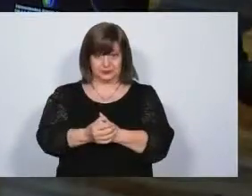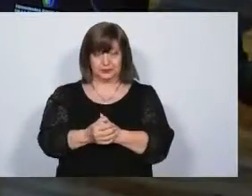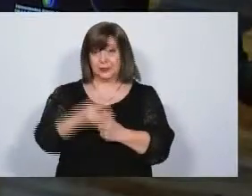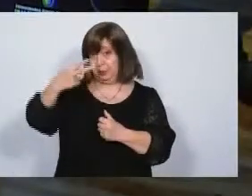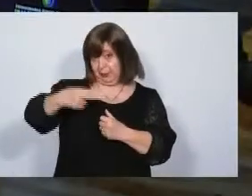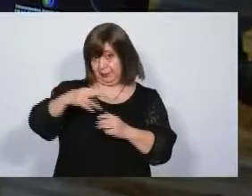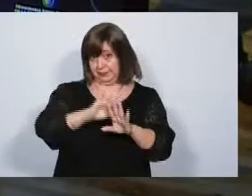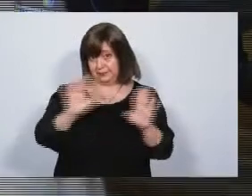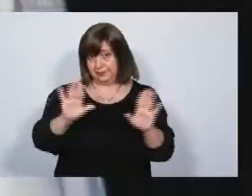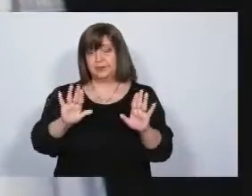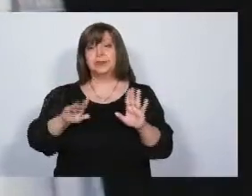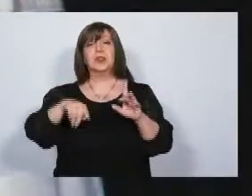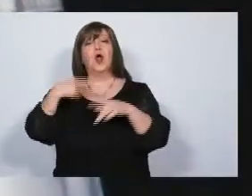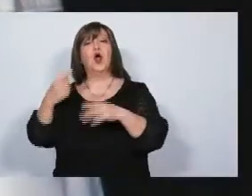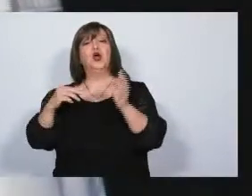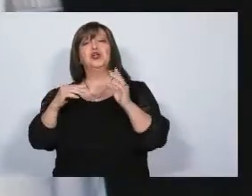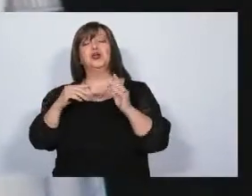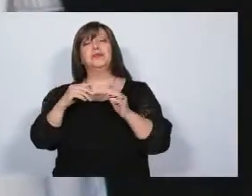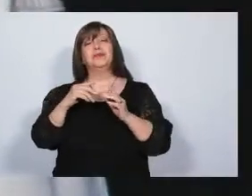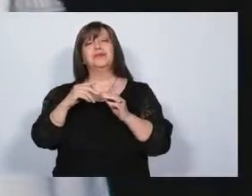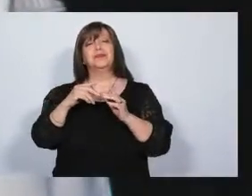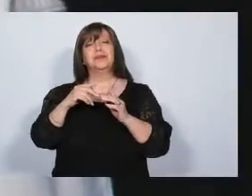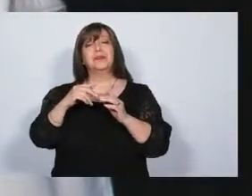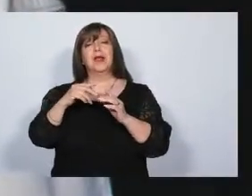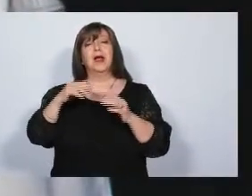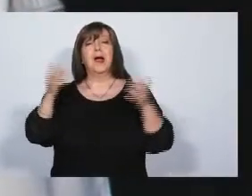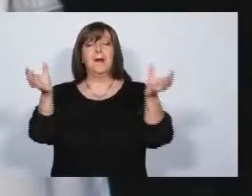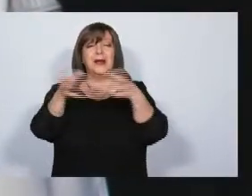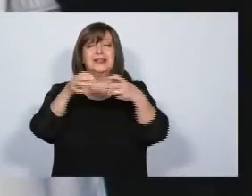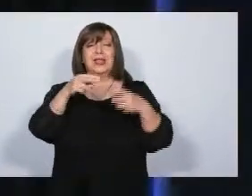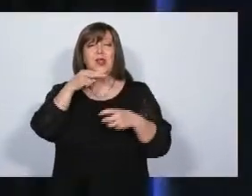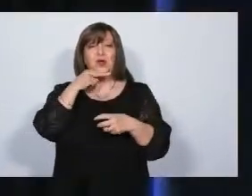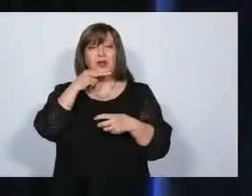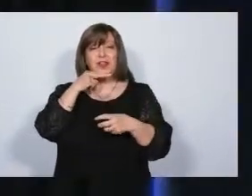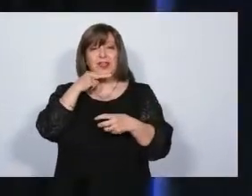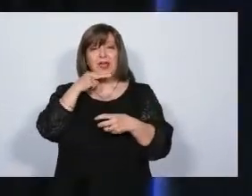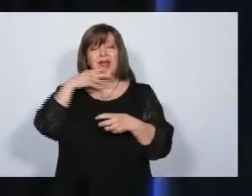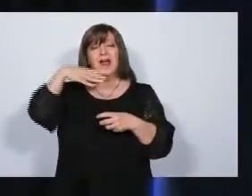candidato. Es el turno también del candidato del Partido Verde, Mario Vadillo.